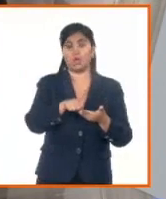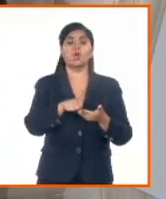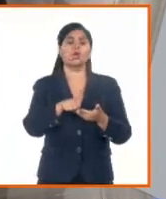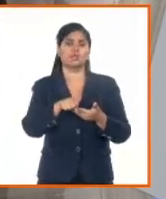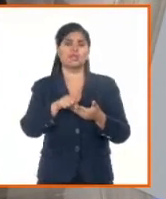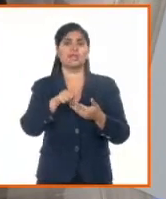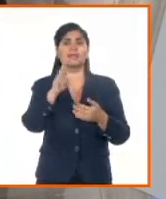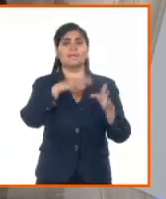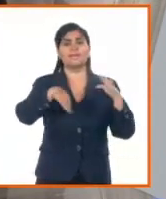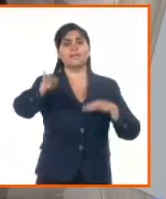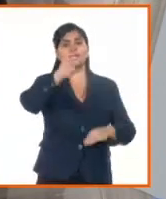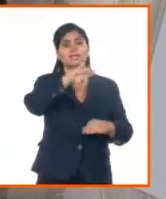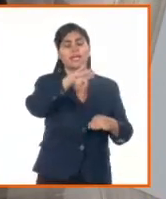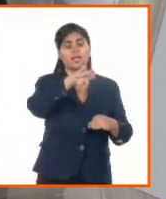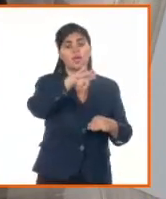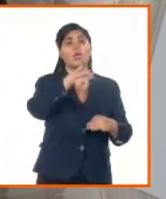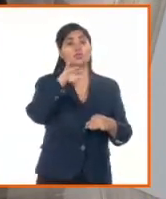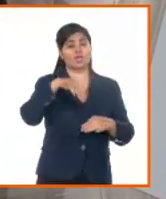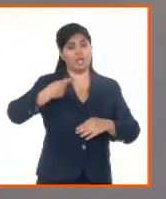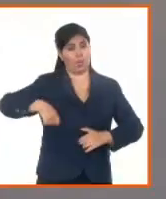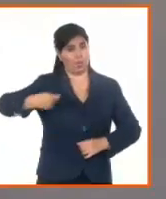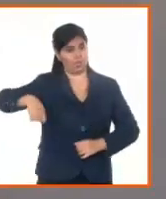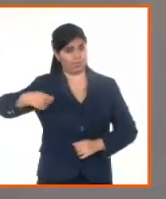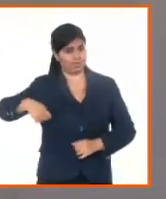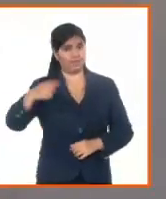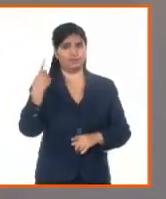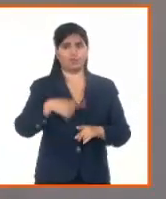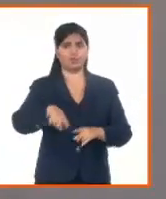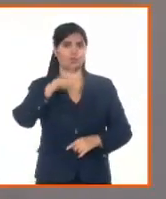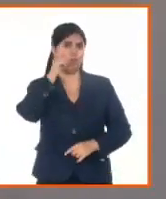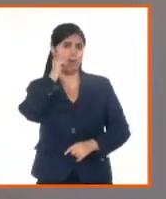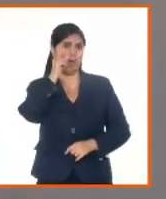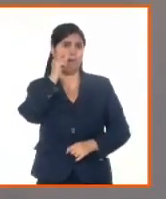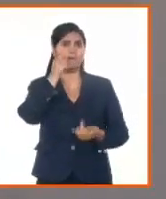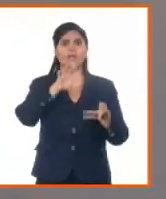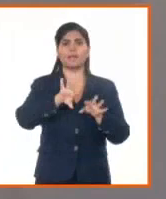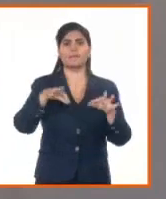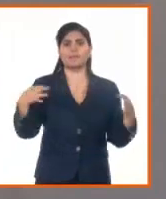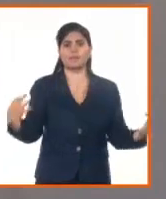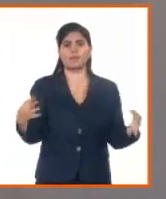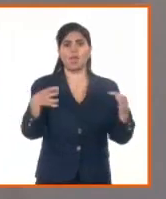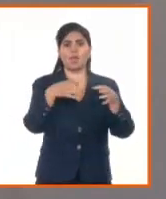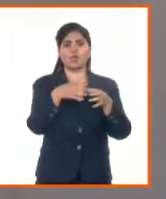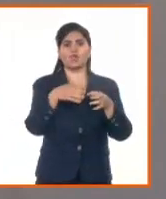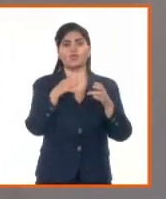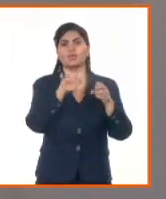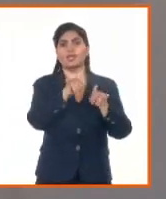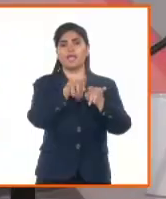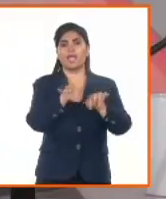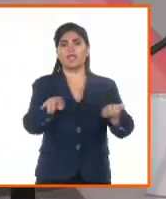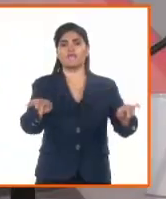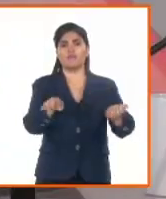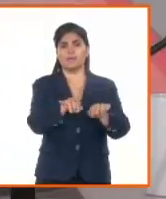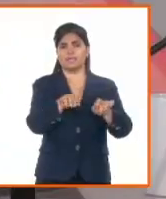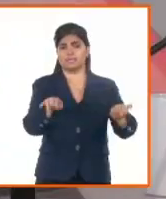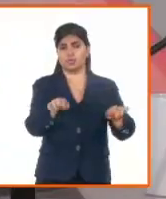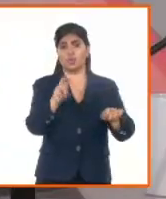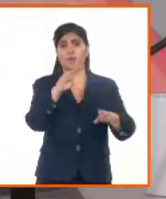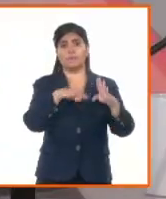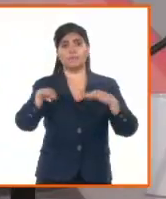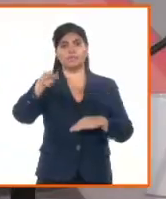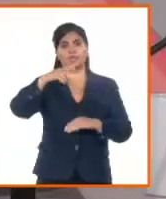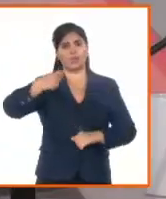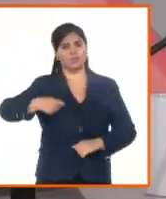Ministerio, y el compañero Francisco García Enríquez, coordinador del grupo de informatización del Ministerio de Justicia. Con ellos estaremos